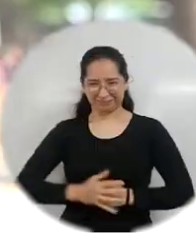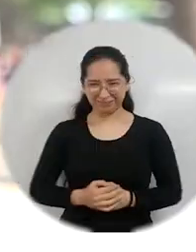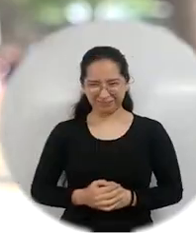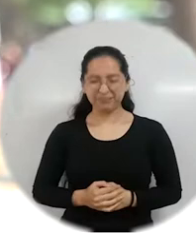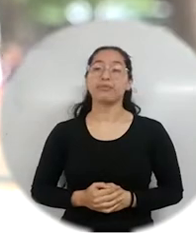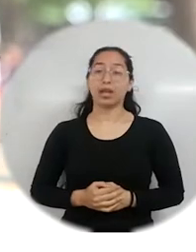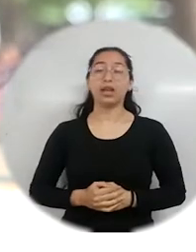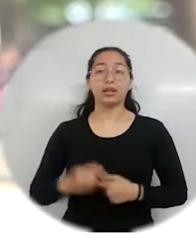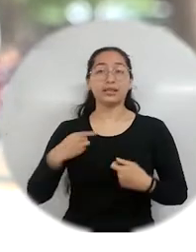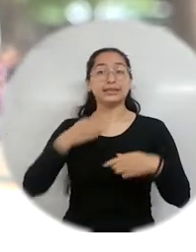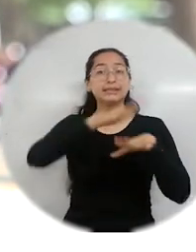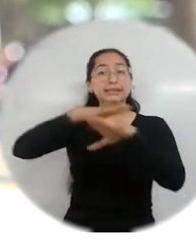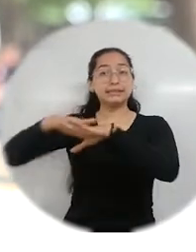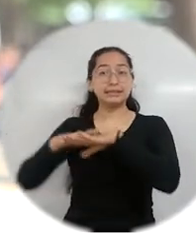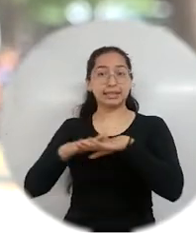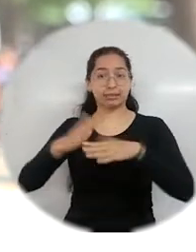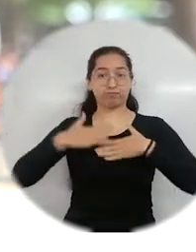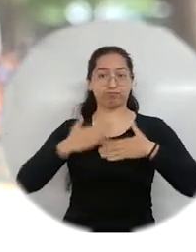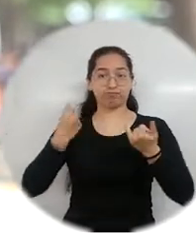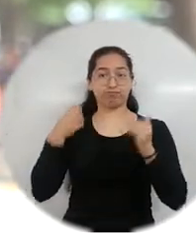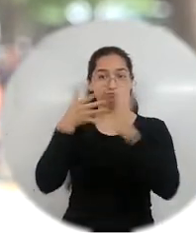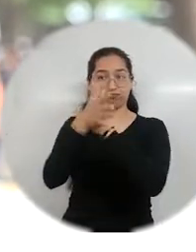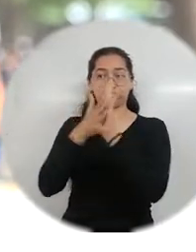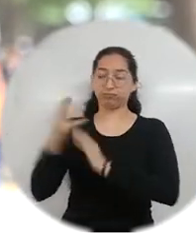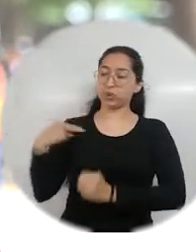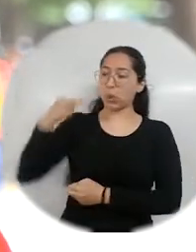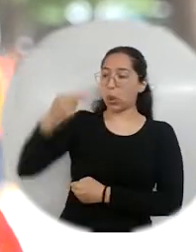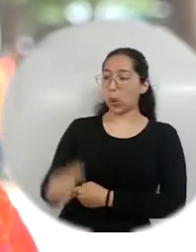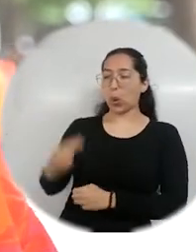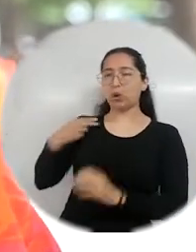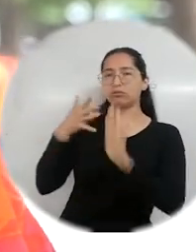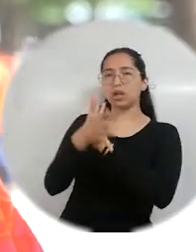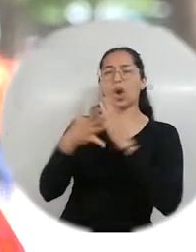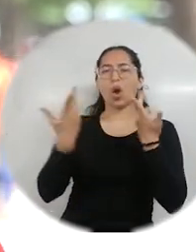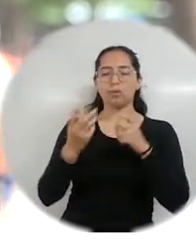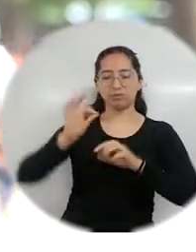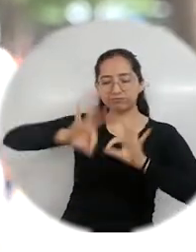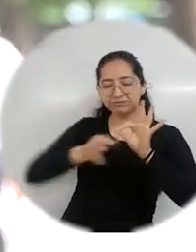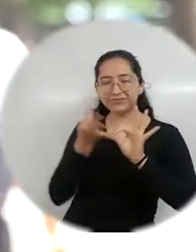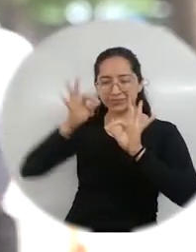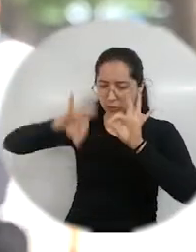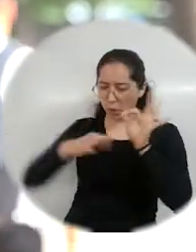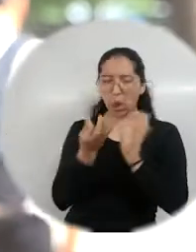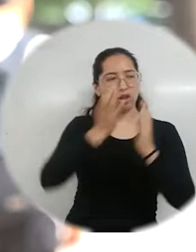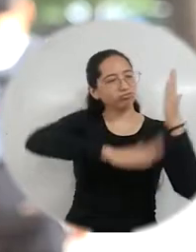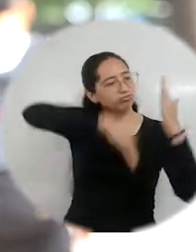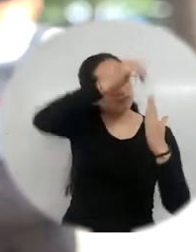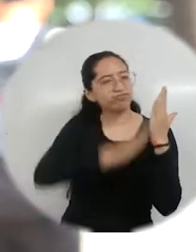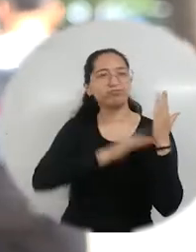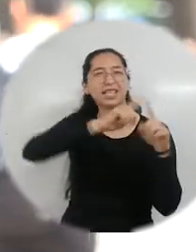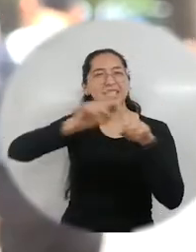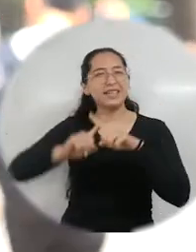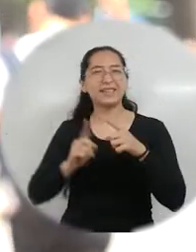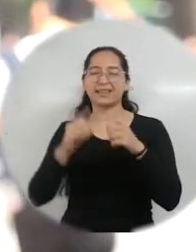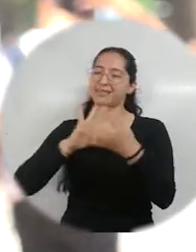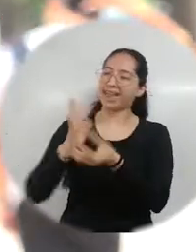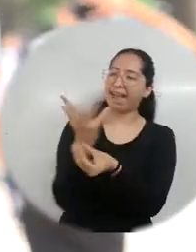Hemos contado nuestra historia a través del arte, tejiendo, bordando,